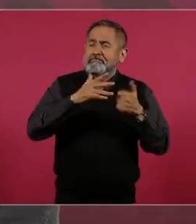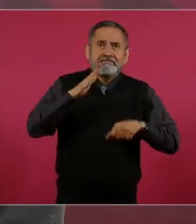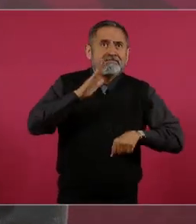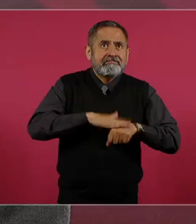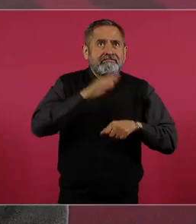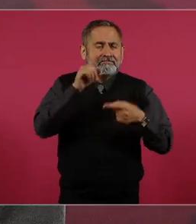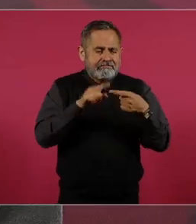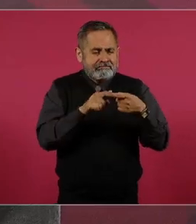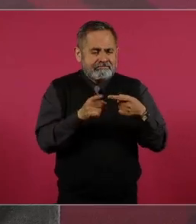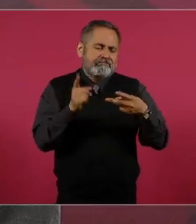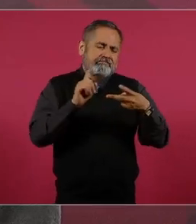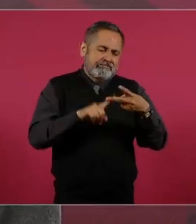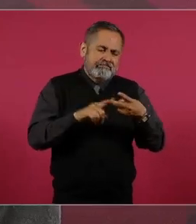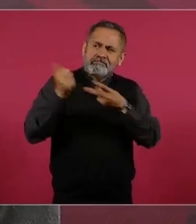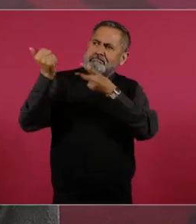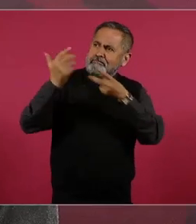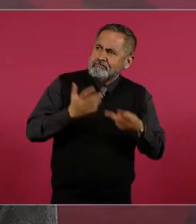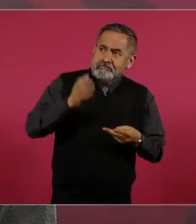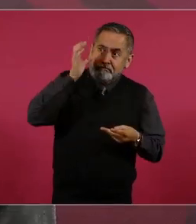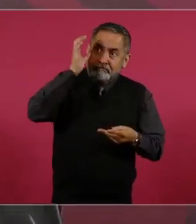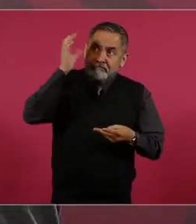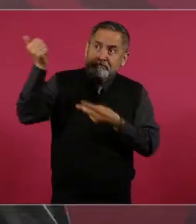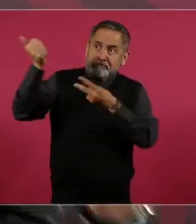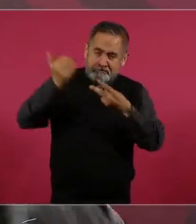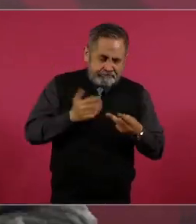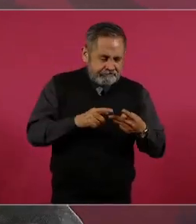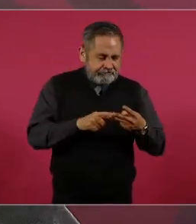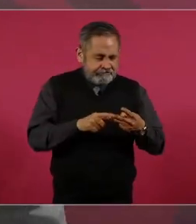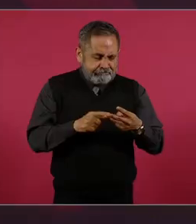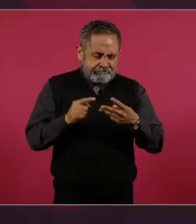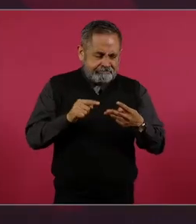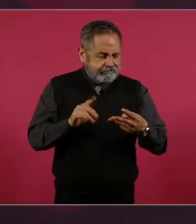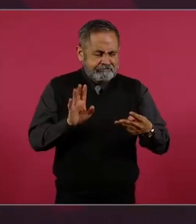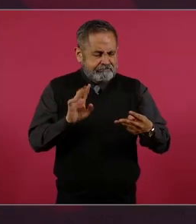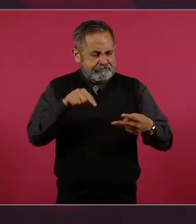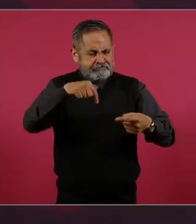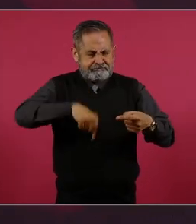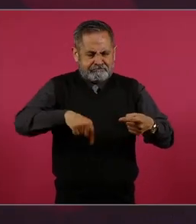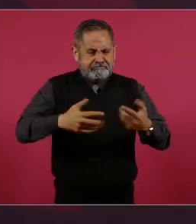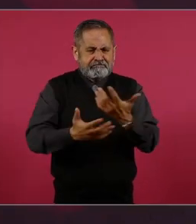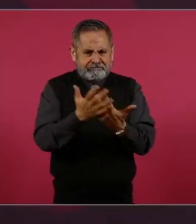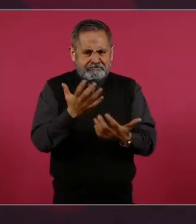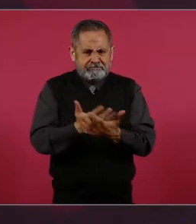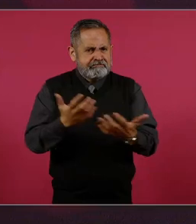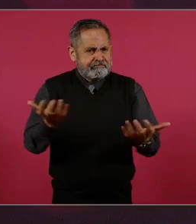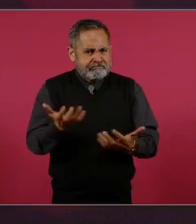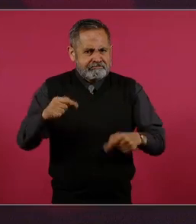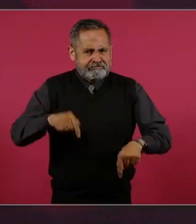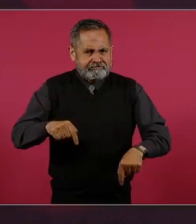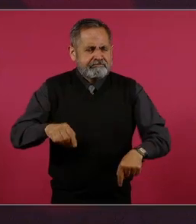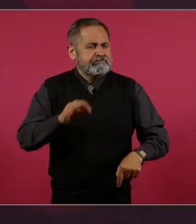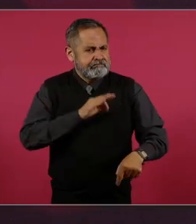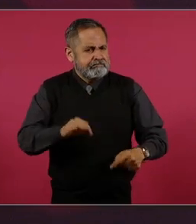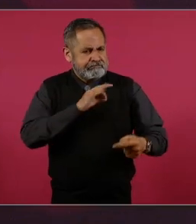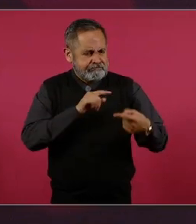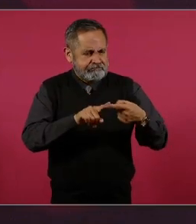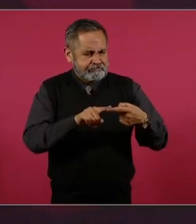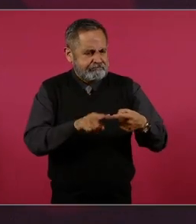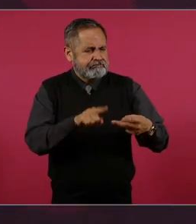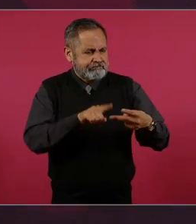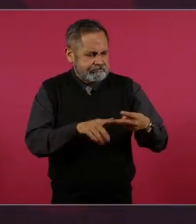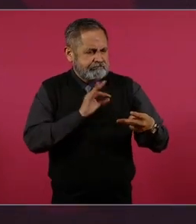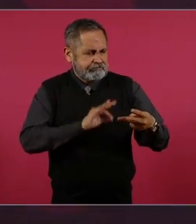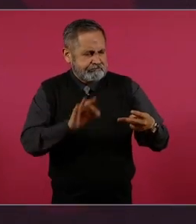de China y que se puede producir en México y en